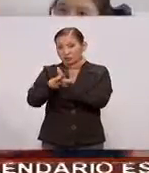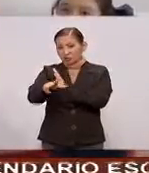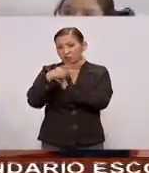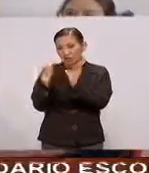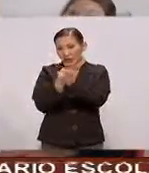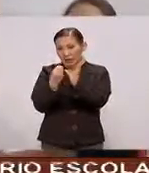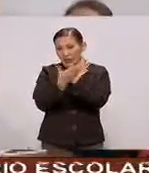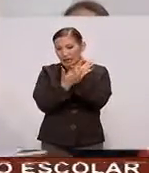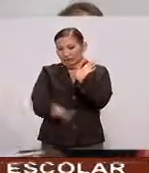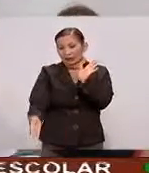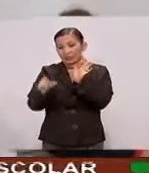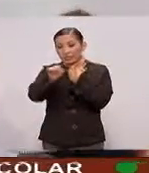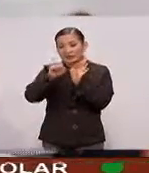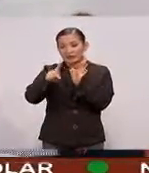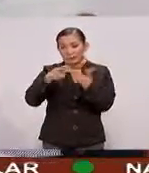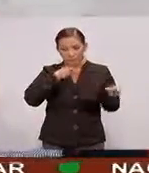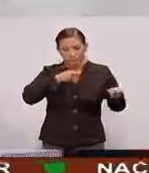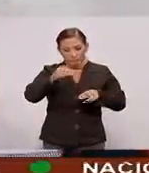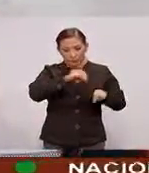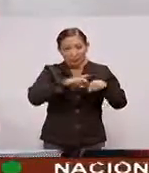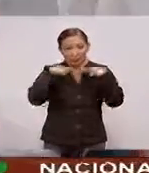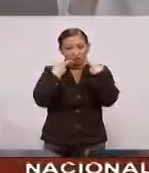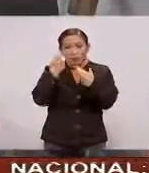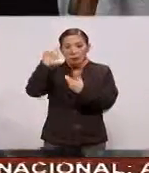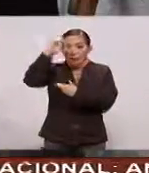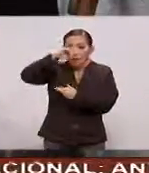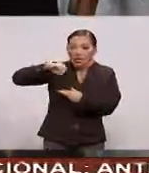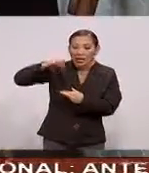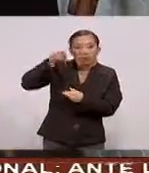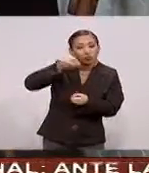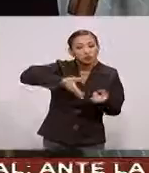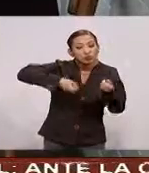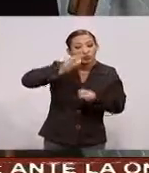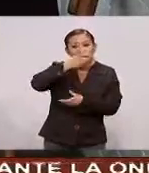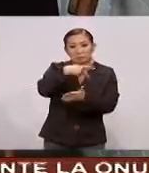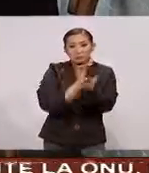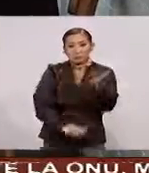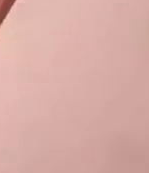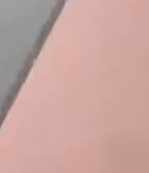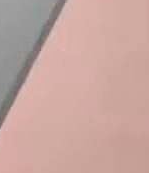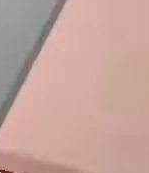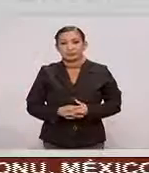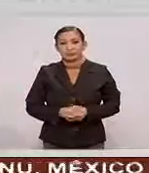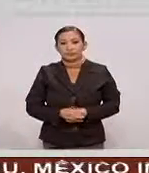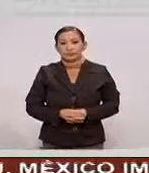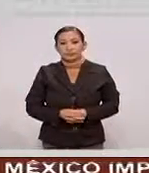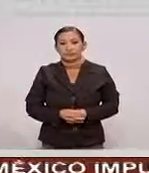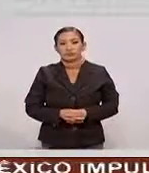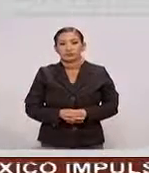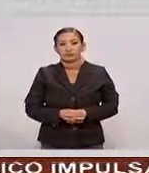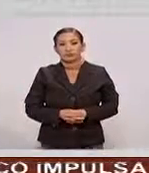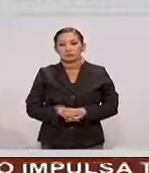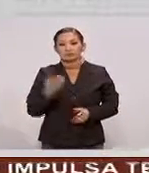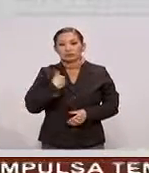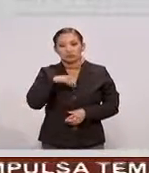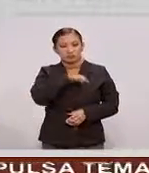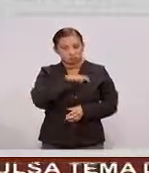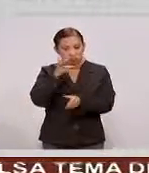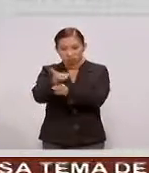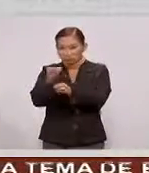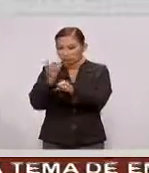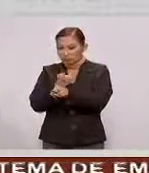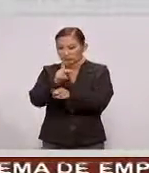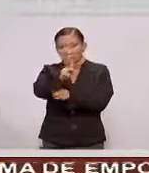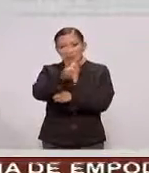Adelantó que la SEP Organizará foros Para intercambiar opiniones Sobre estos programas Donde estaremos invitando A